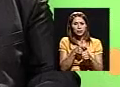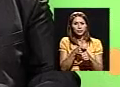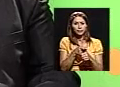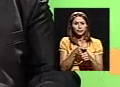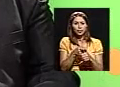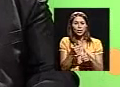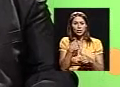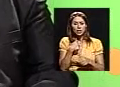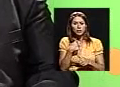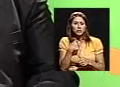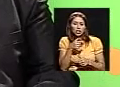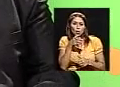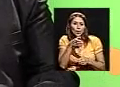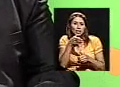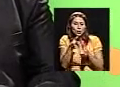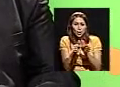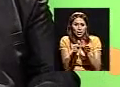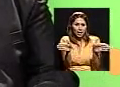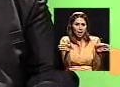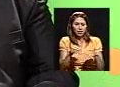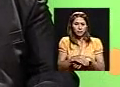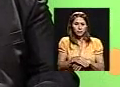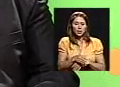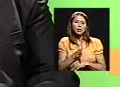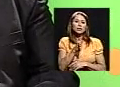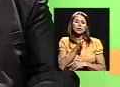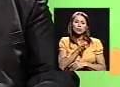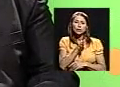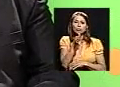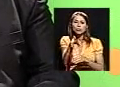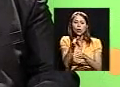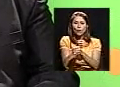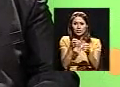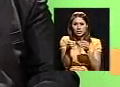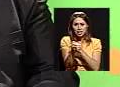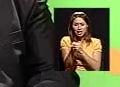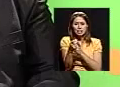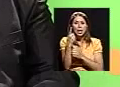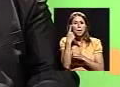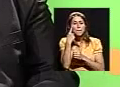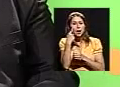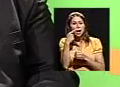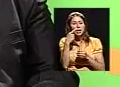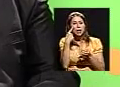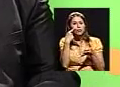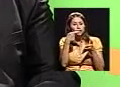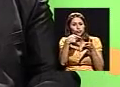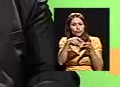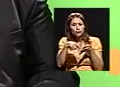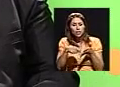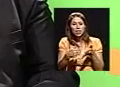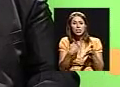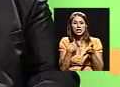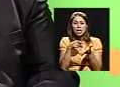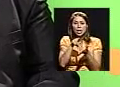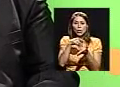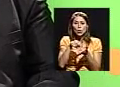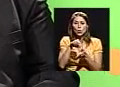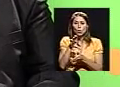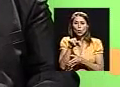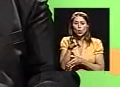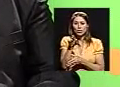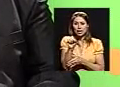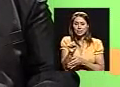recomendación general, acérquese a las oficinas para determinar si tiene cuotas que le permitan una